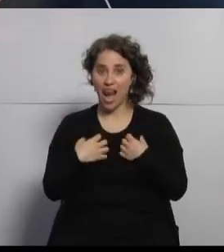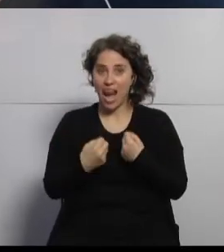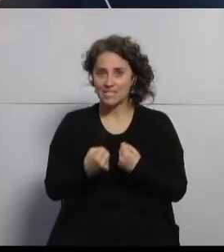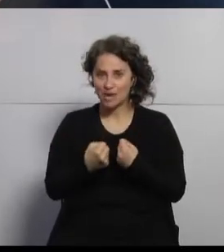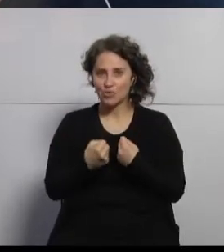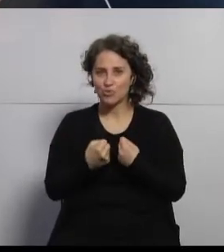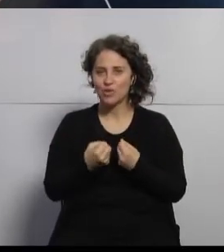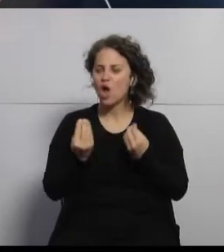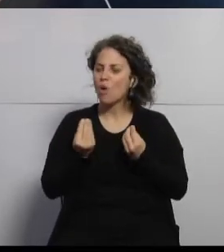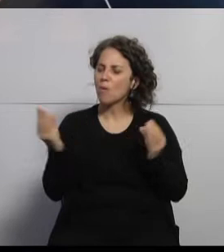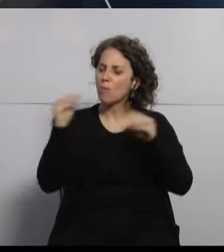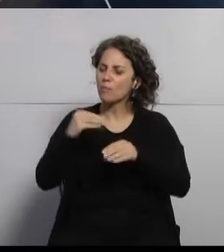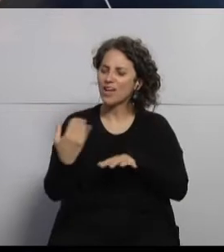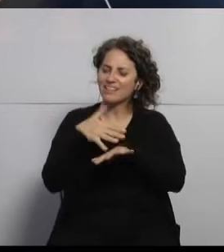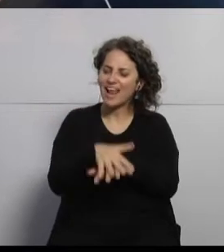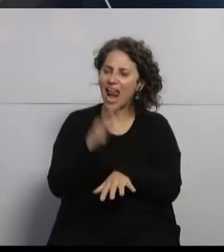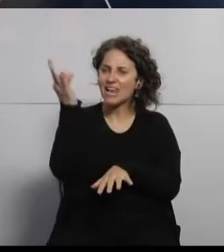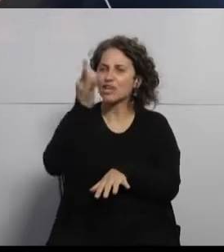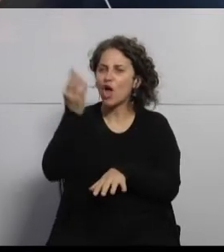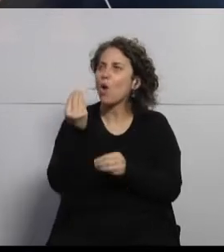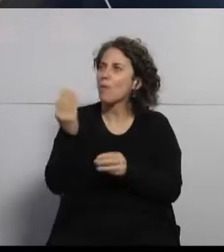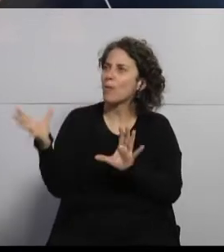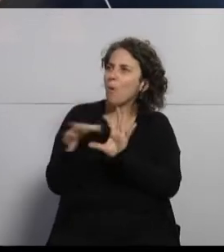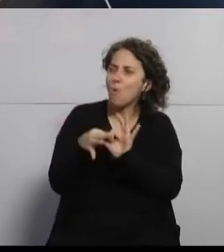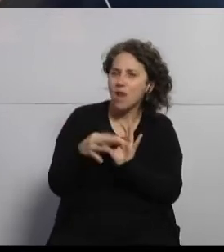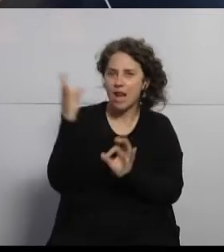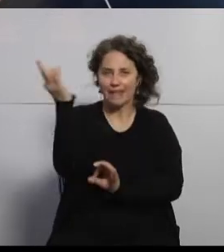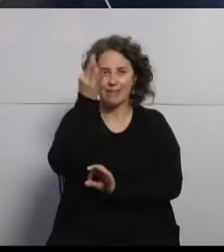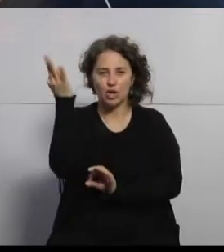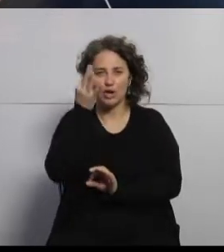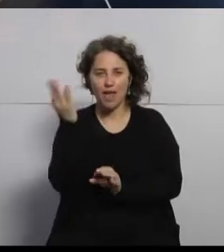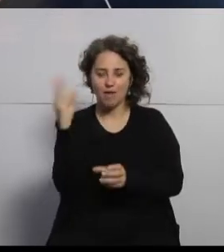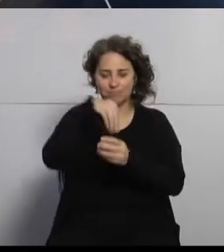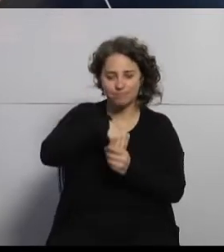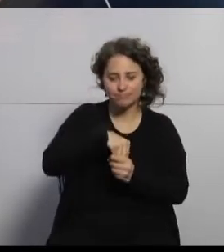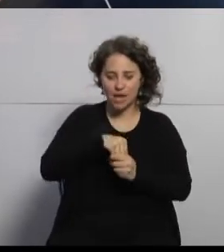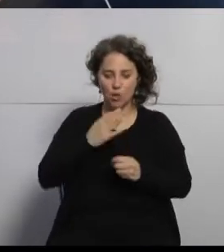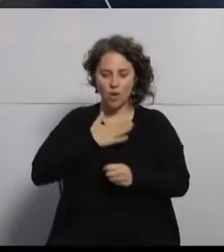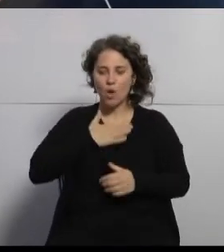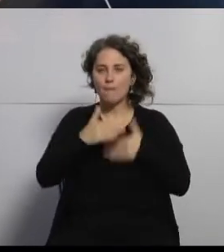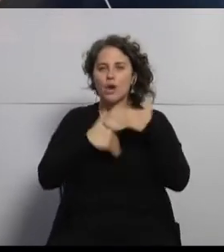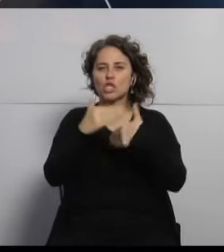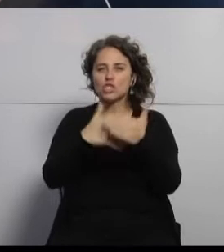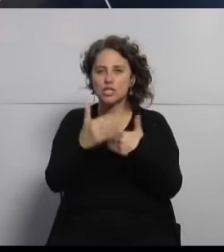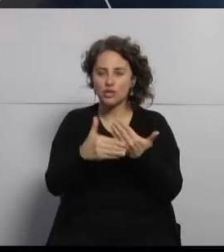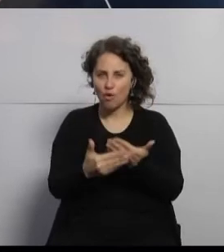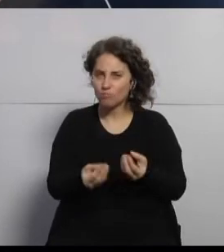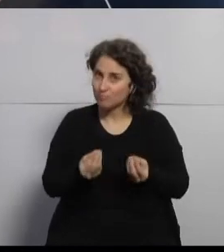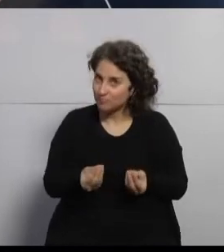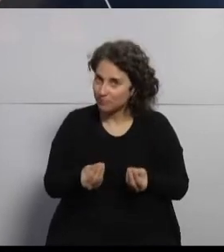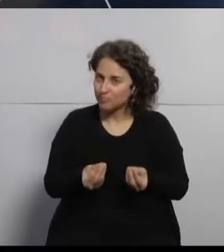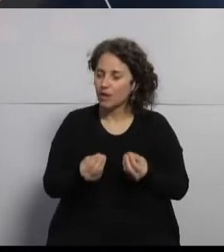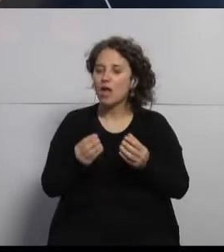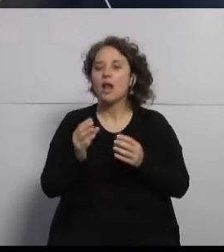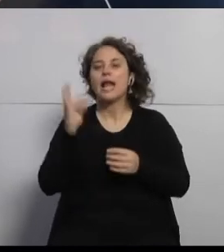es cómo la podemos traer, cómo la podemos incorporar dentro de nuestro proceso de atención. y las